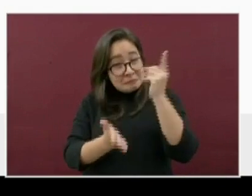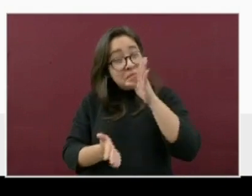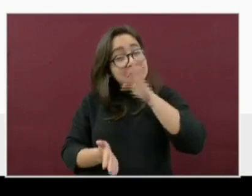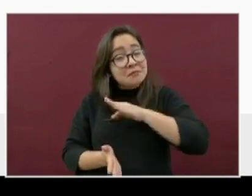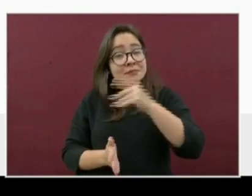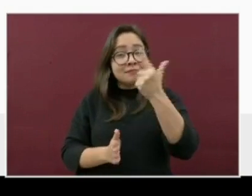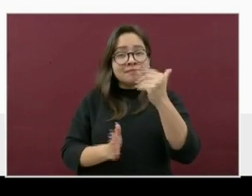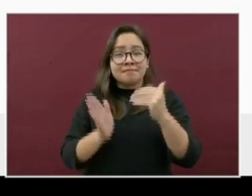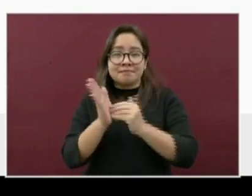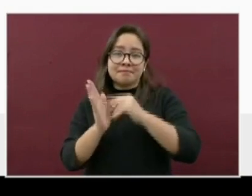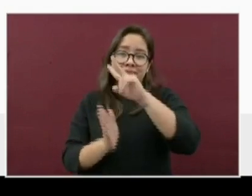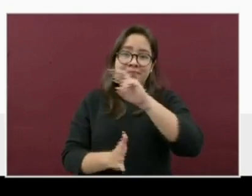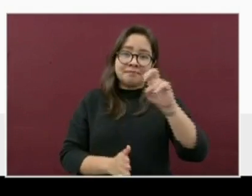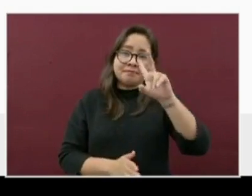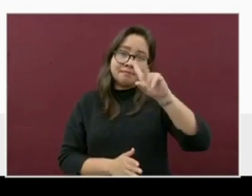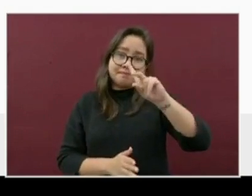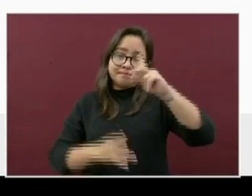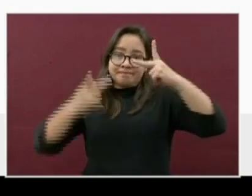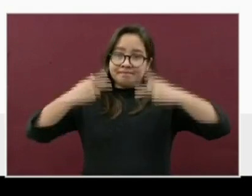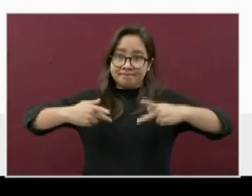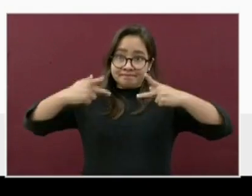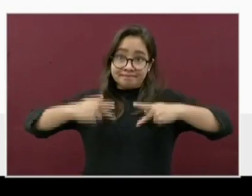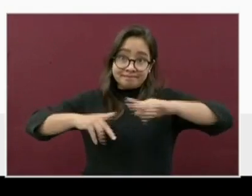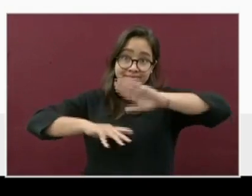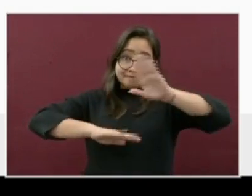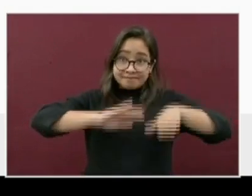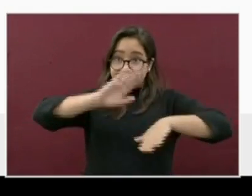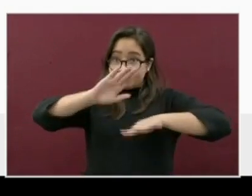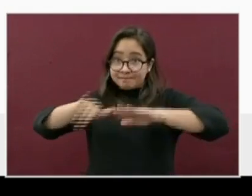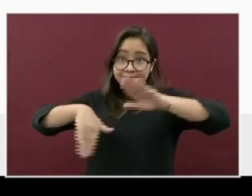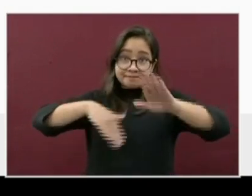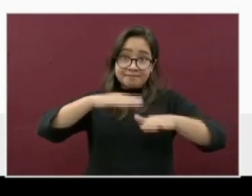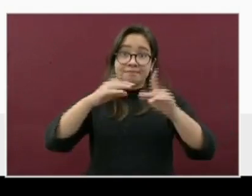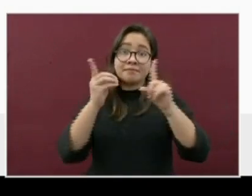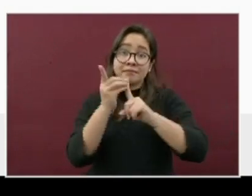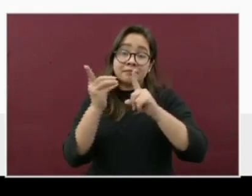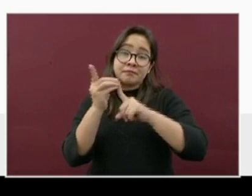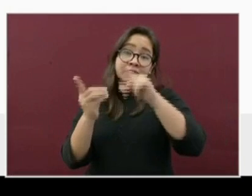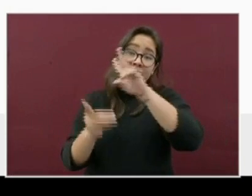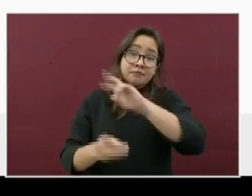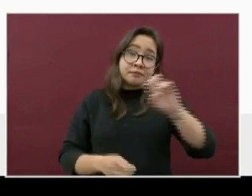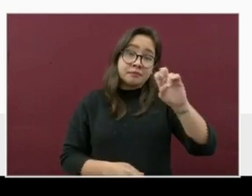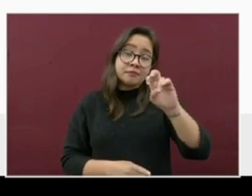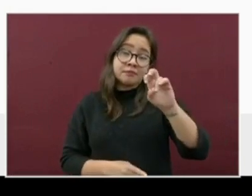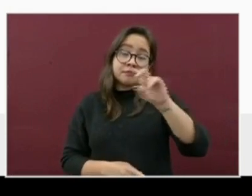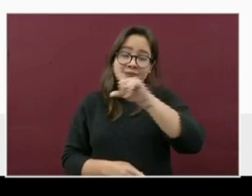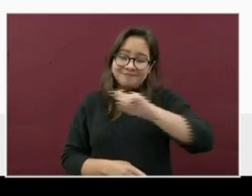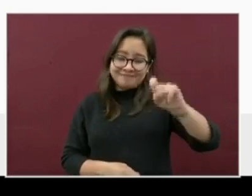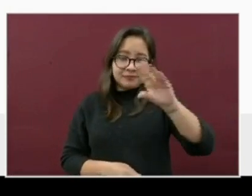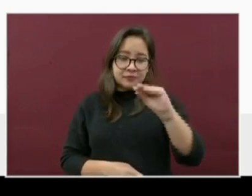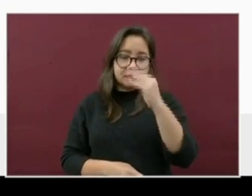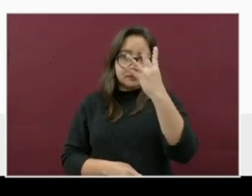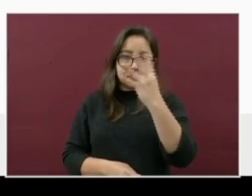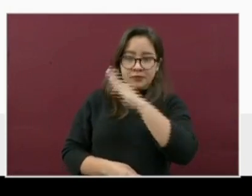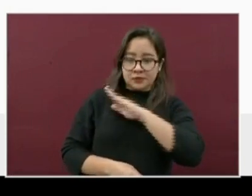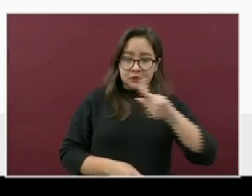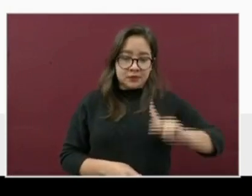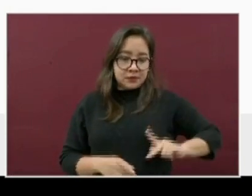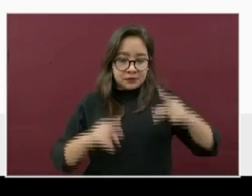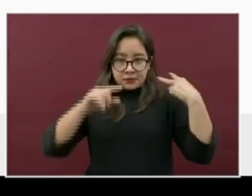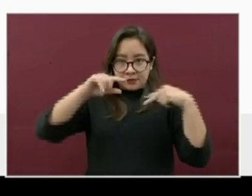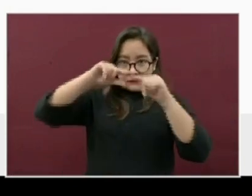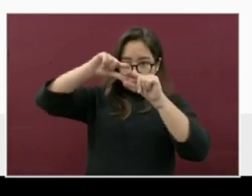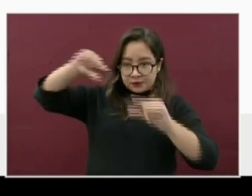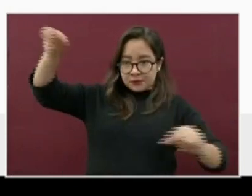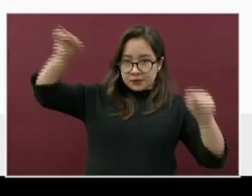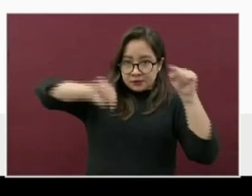,230 pacientes han fallecido en 194 municipios de la entidad. Por lo